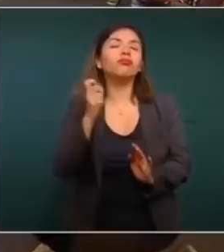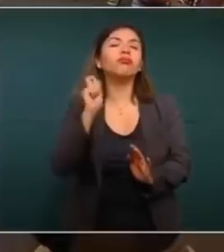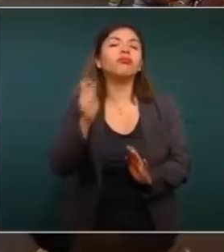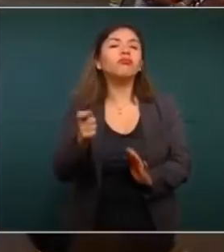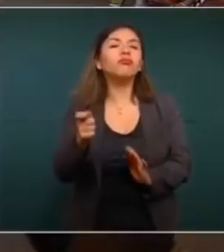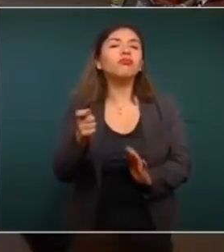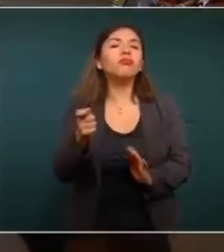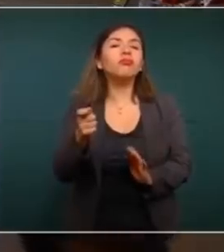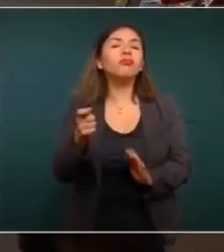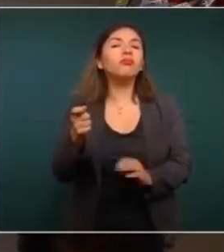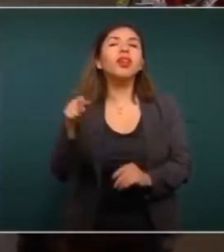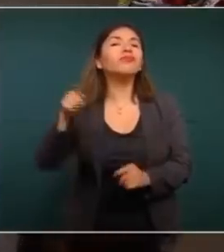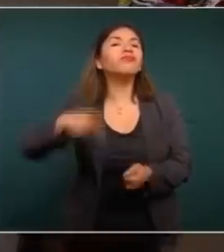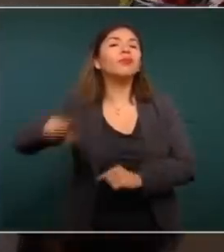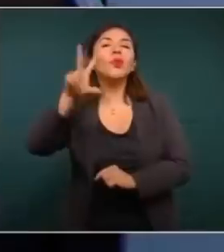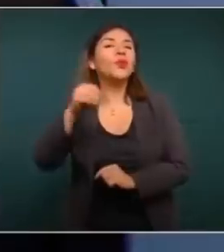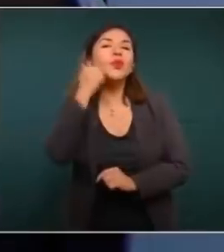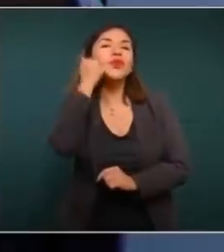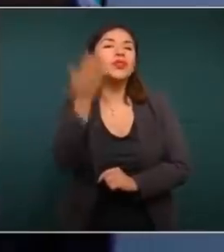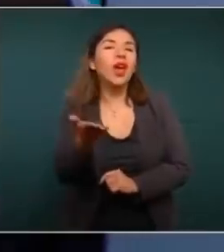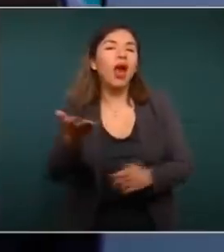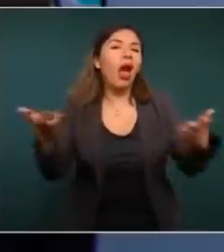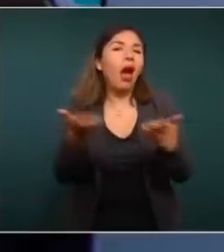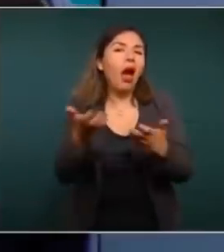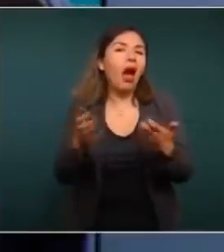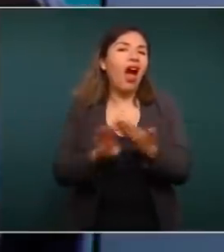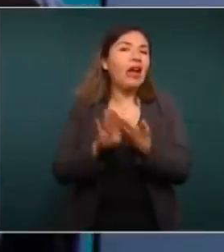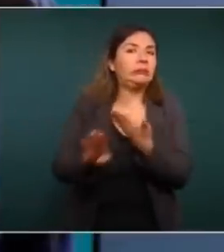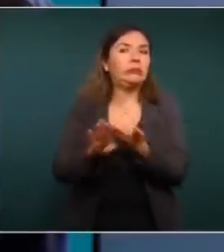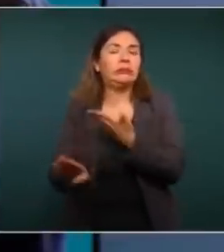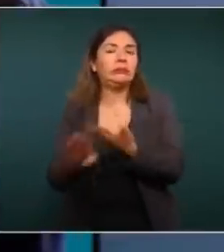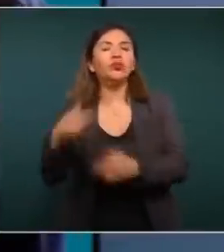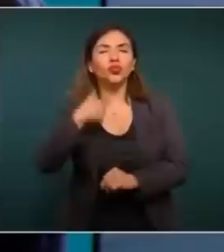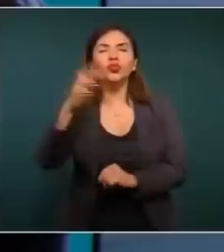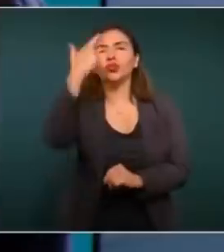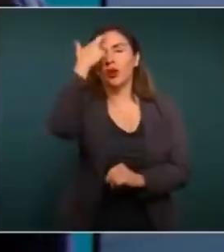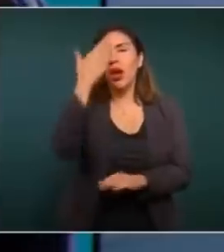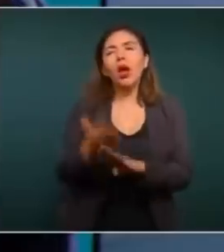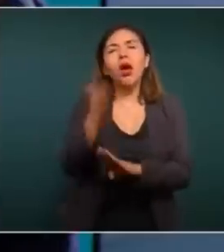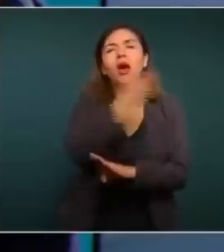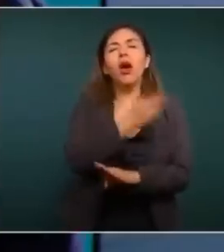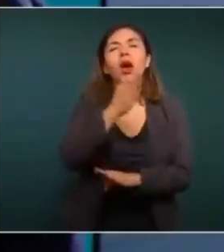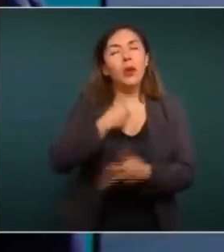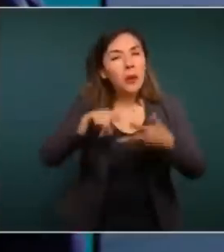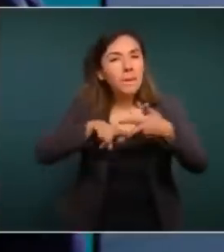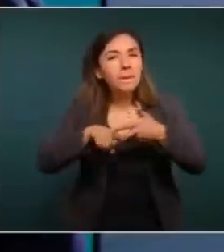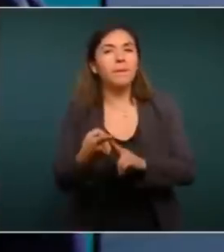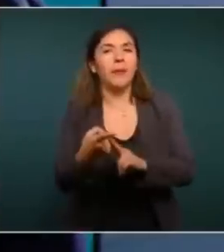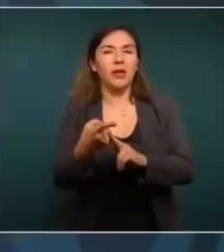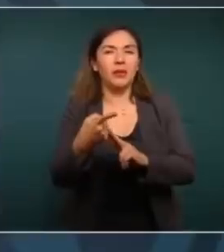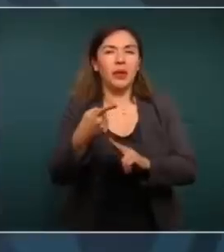no quieren que hagamos nada. Yo recuerdo que cuando iniciamos